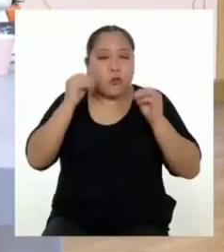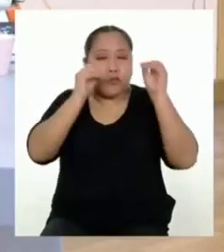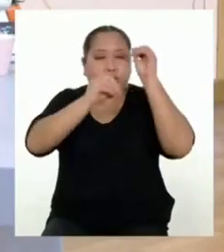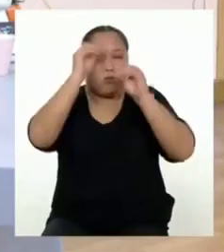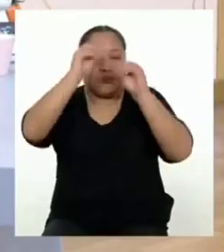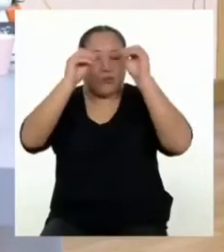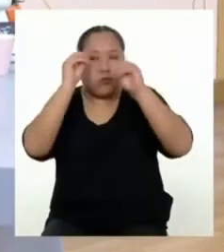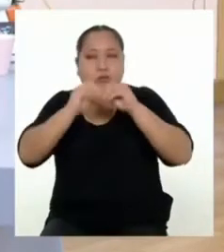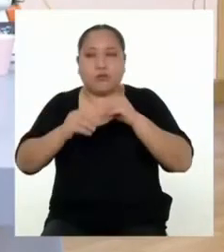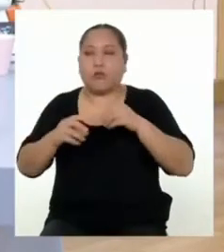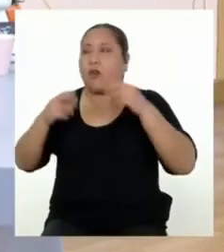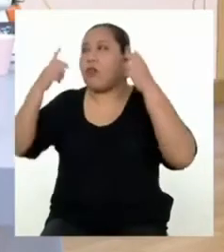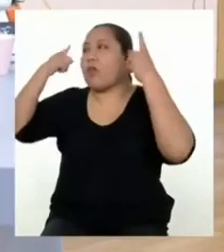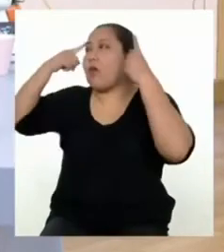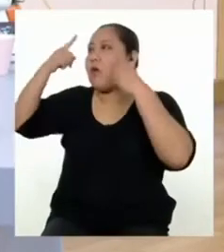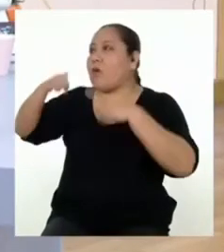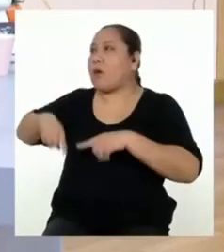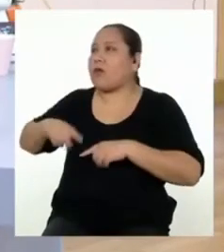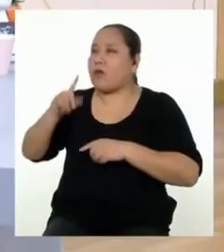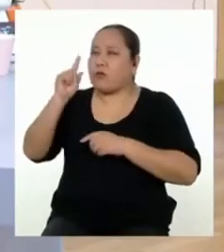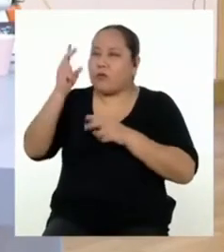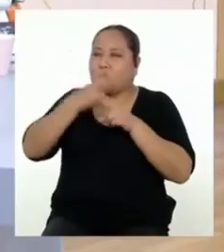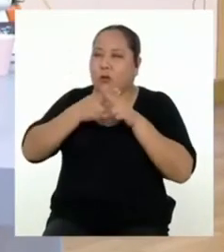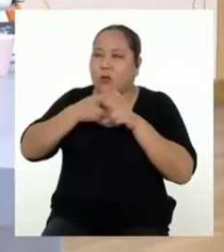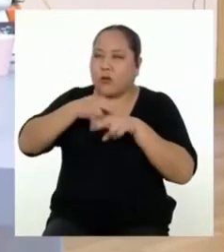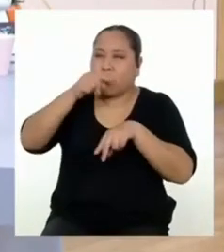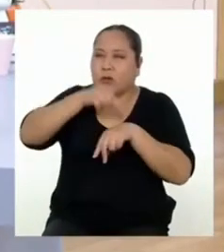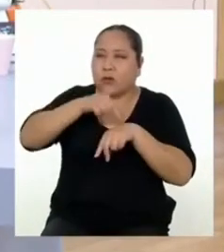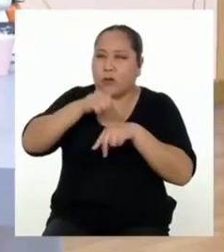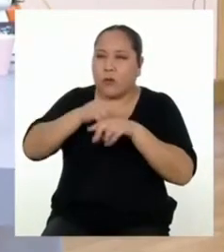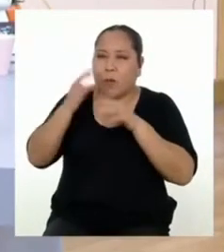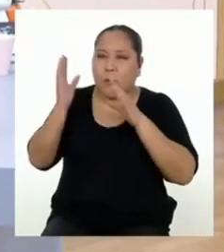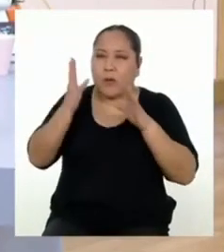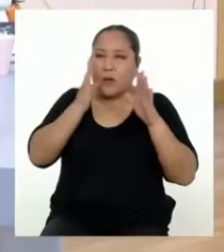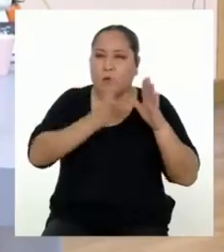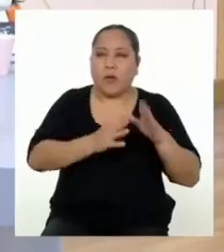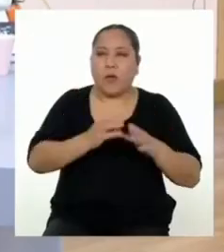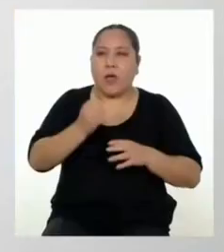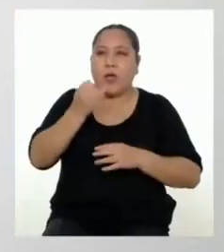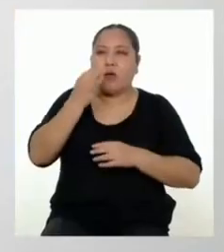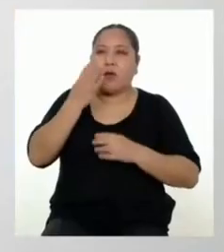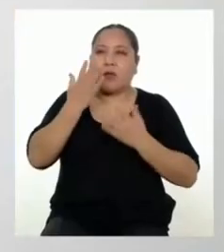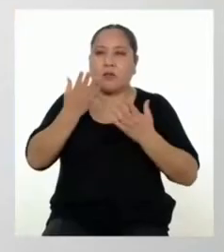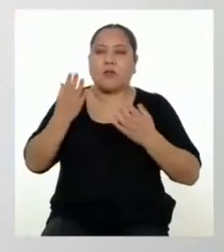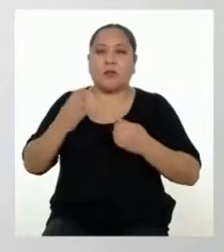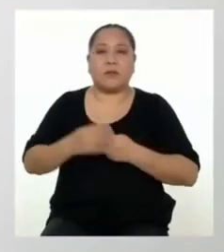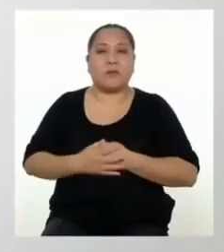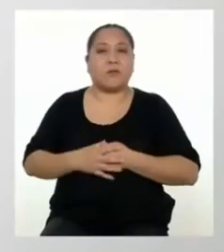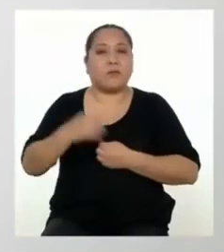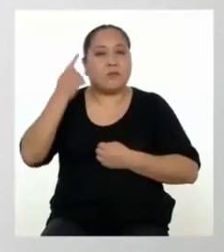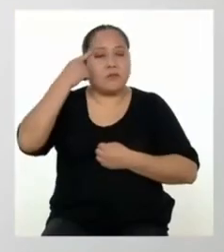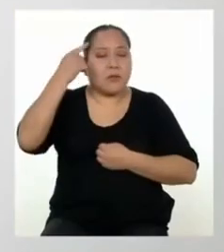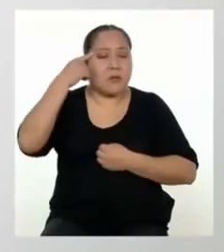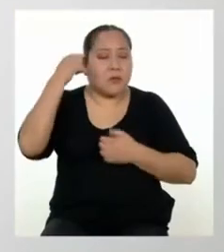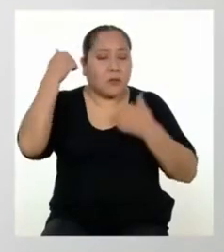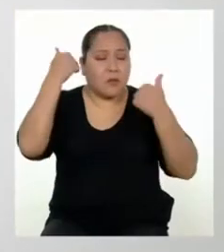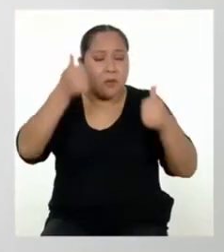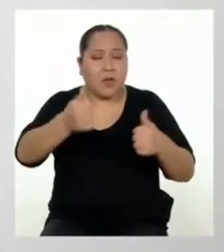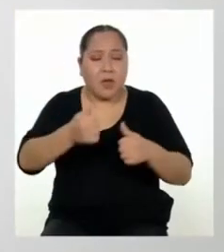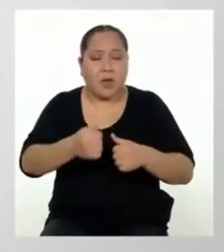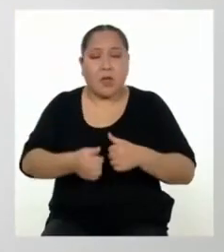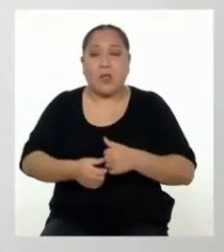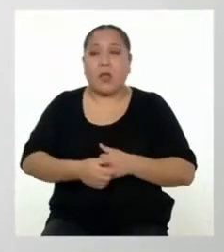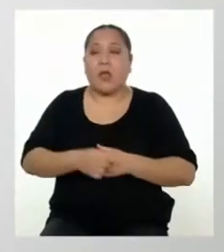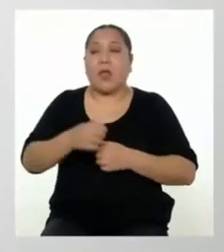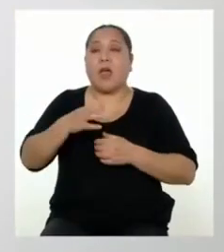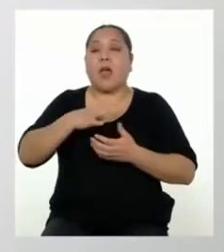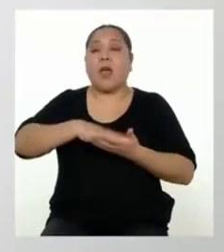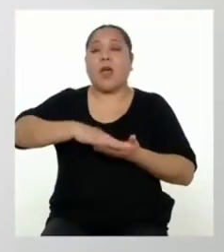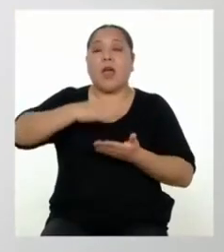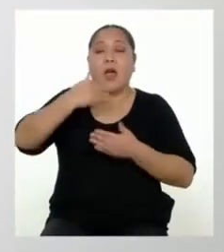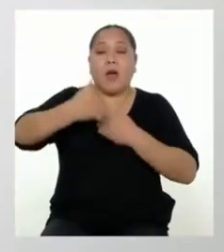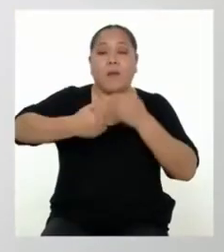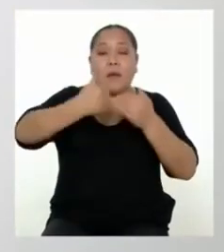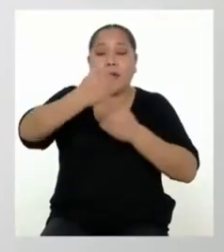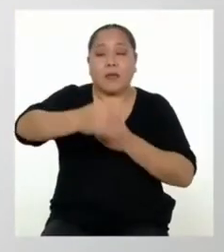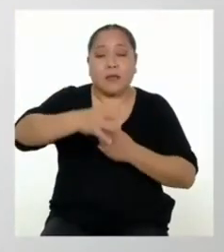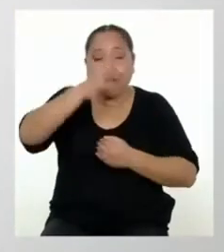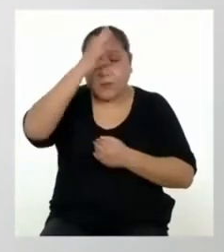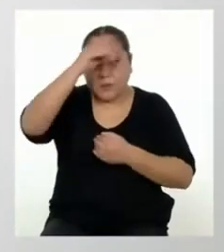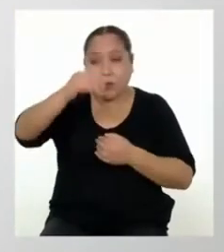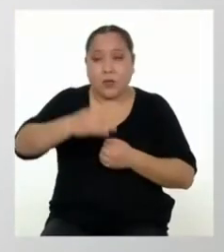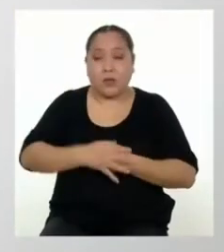acuerdo, profesora. Solo deme un momento para ordenar un poco un par de cosas. Creo que hemos hecho un gran avance hoy día, chicas y chicos.